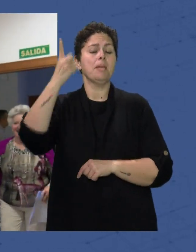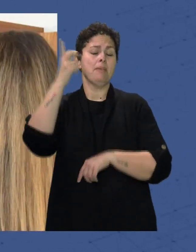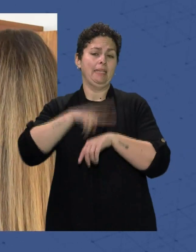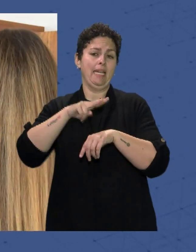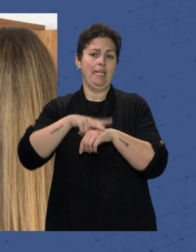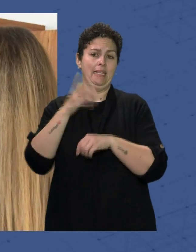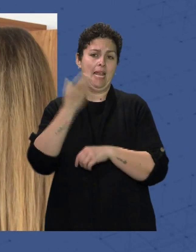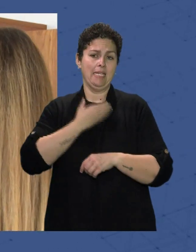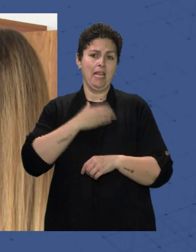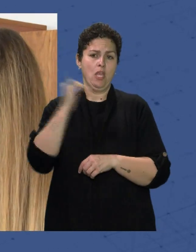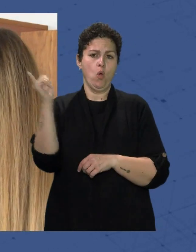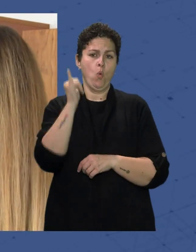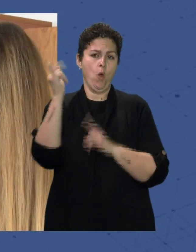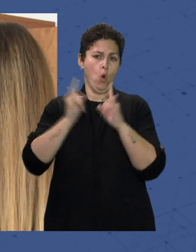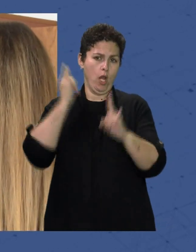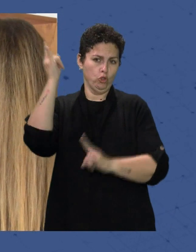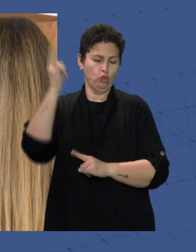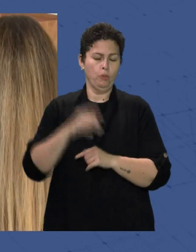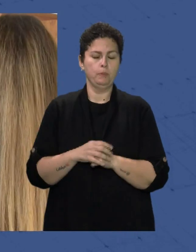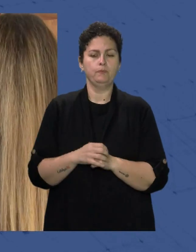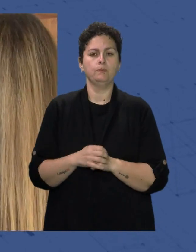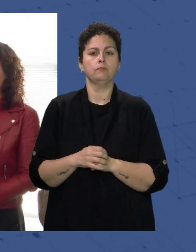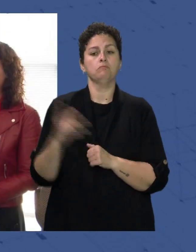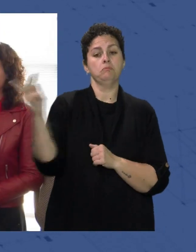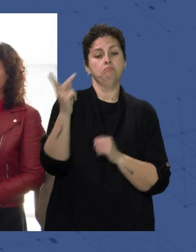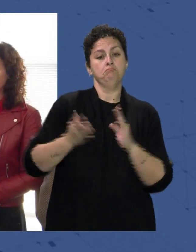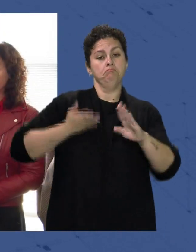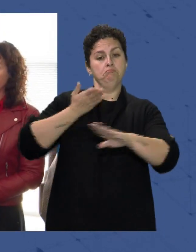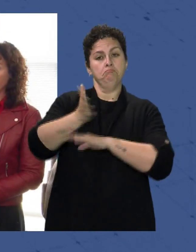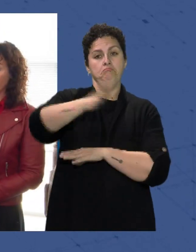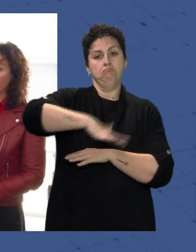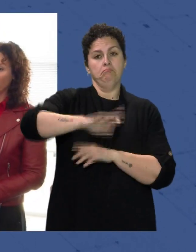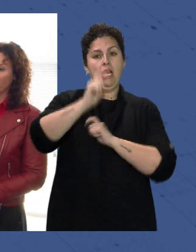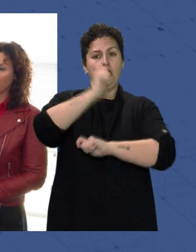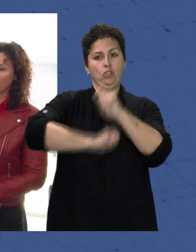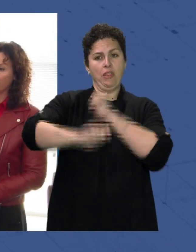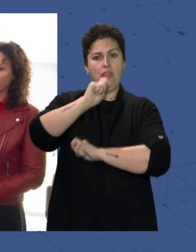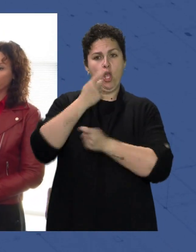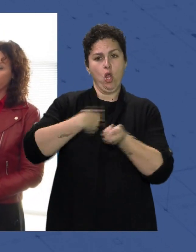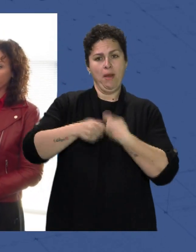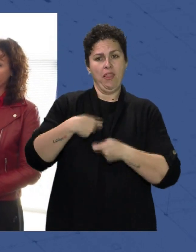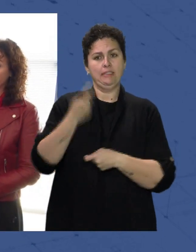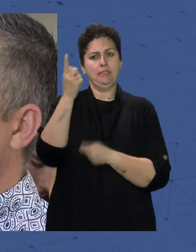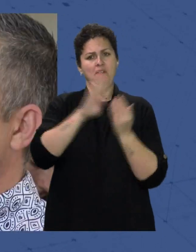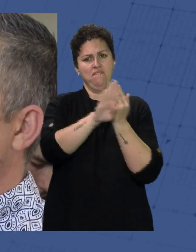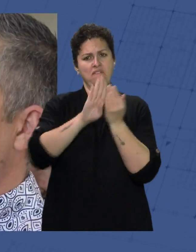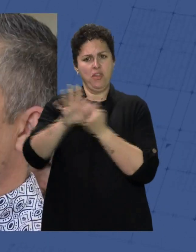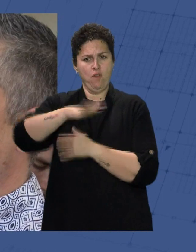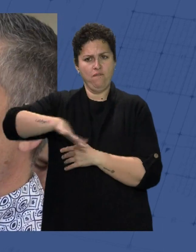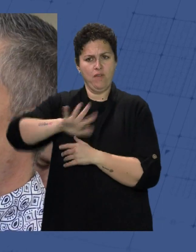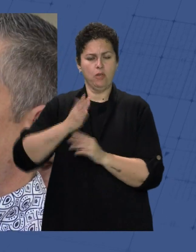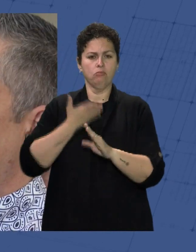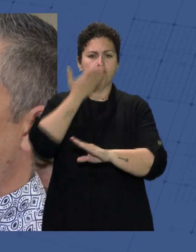Juanjo Alonso Ambos han visitado Este espacio Junto a las asociaciones De comerciantes Y vecinos De la barriada